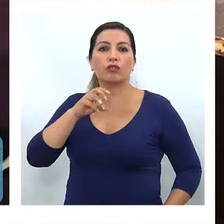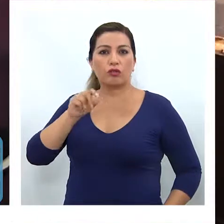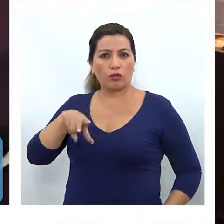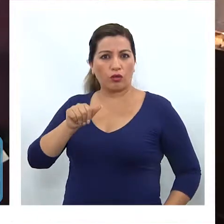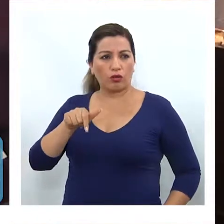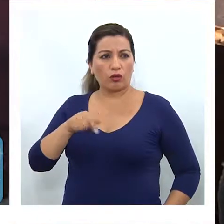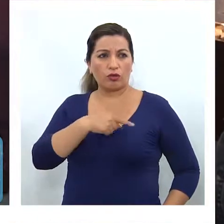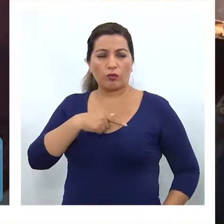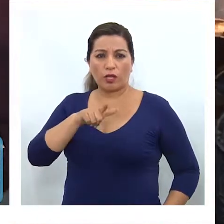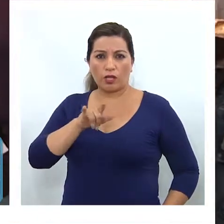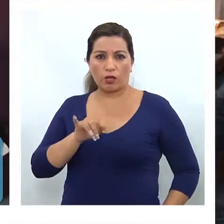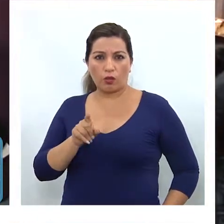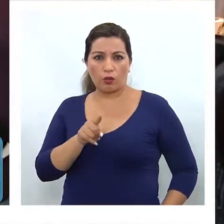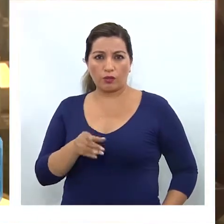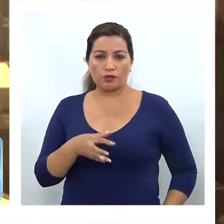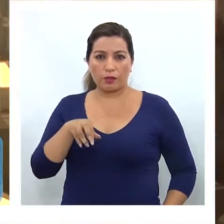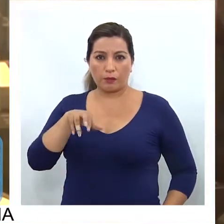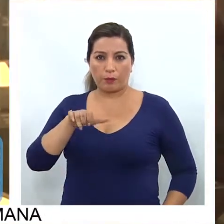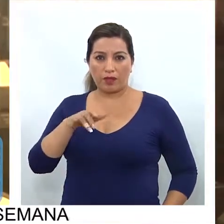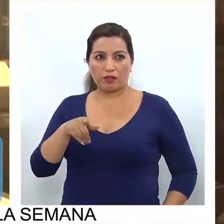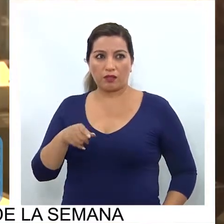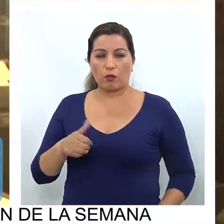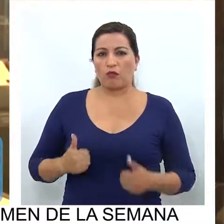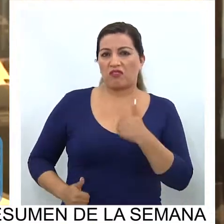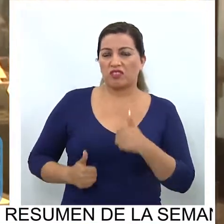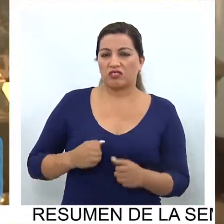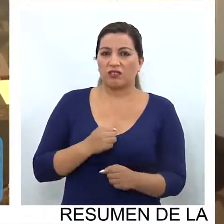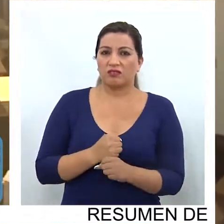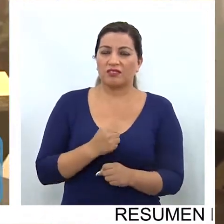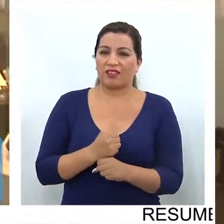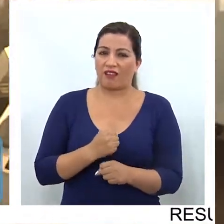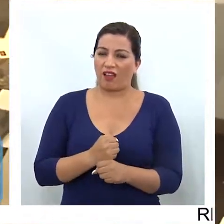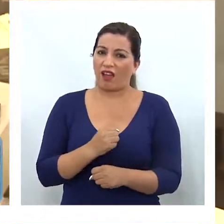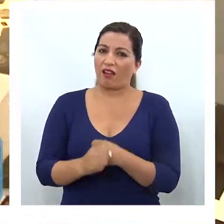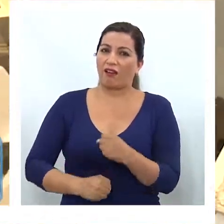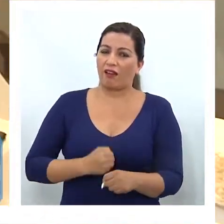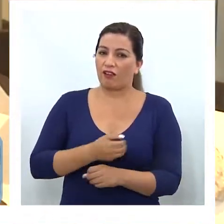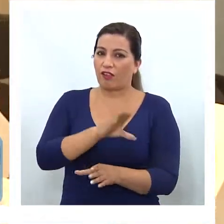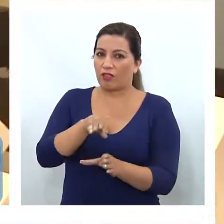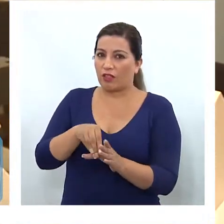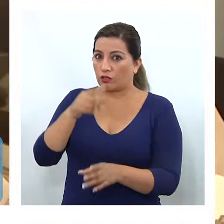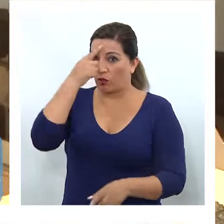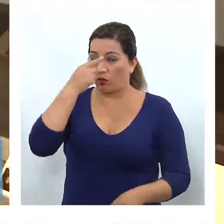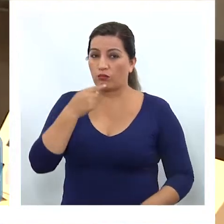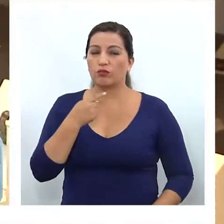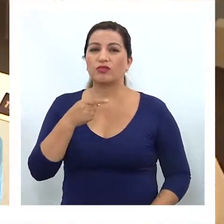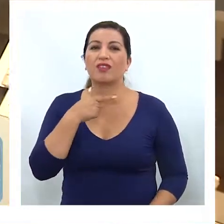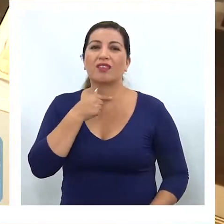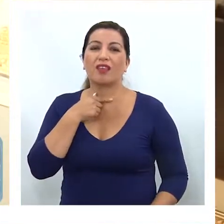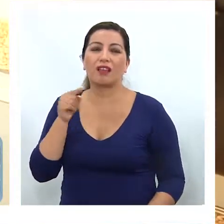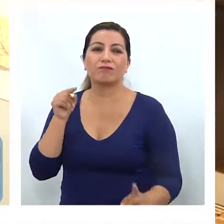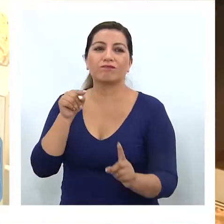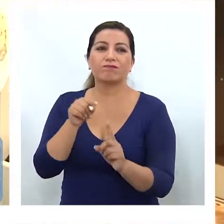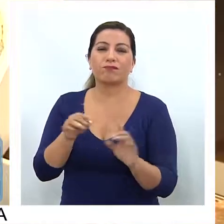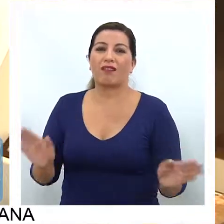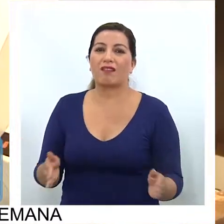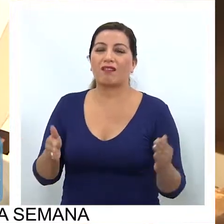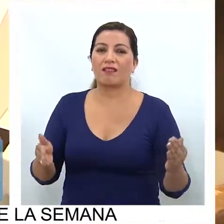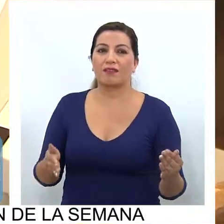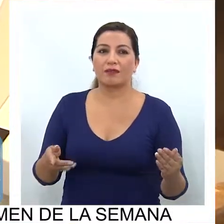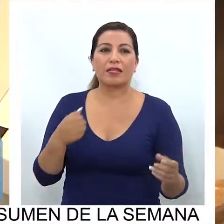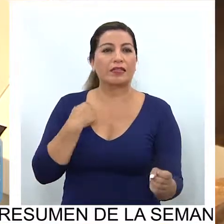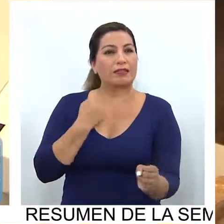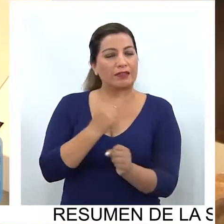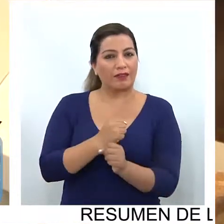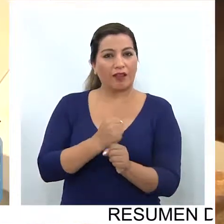iquiqueño Luis Pérez. El profesional, quien llevaba trabajando hace unos años al interior del museo, llegó con el objetivo de levantar